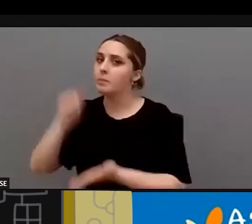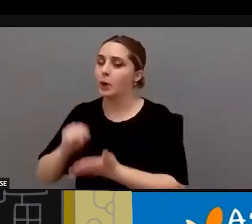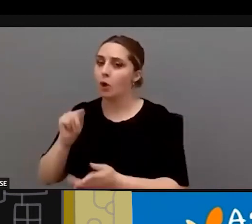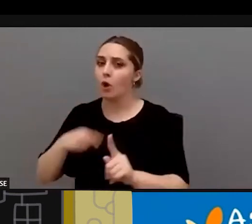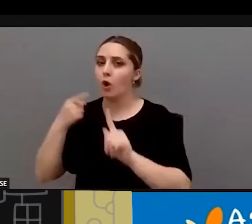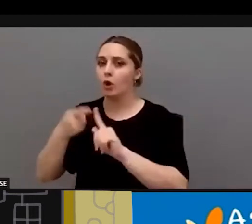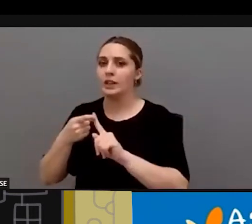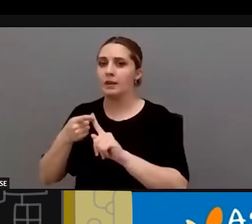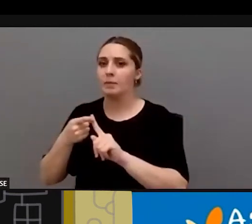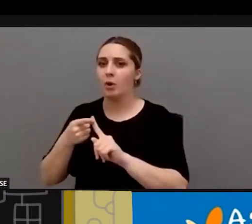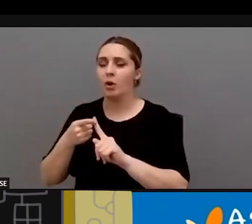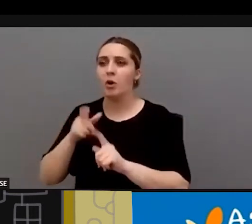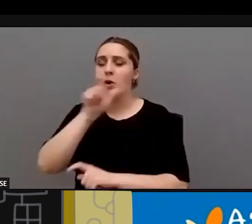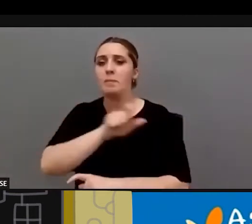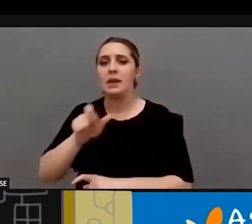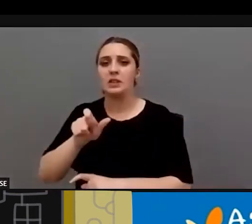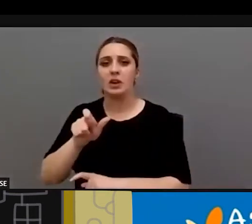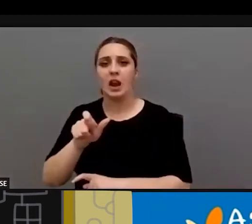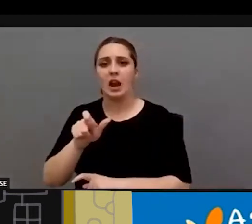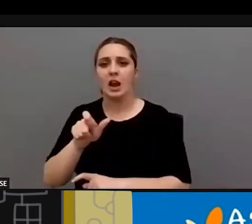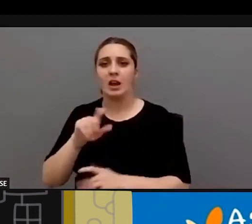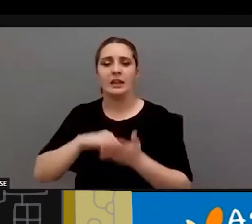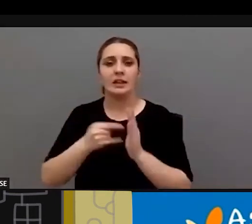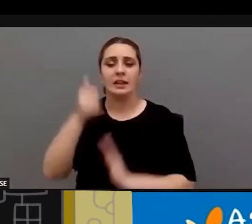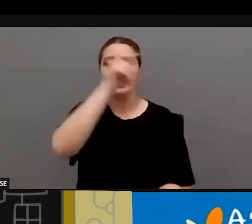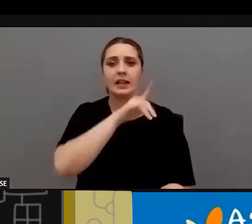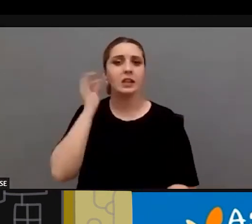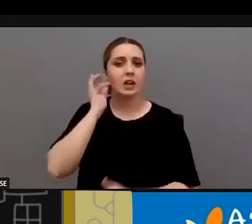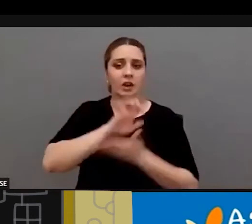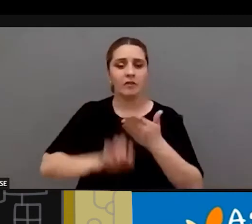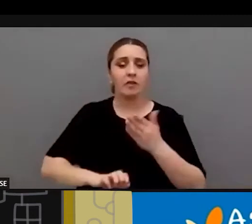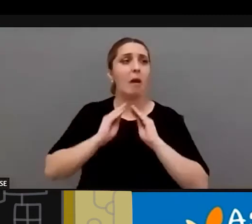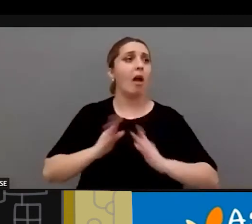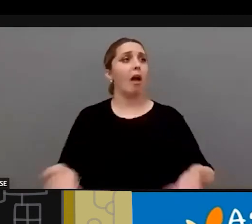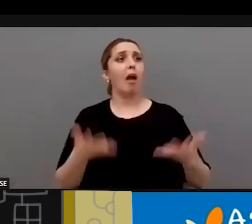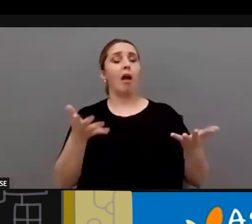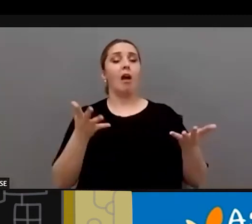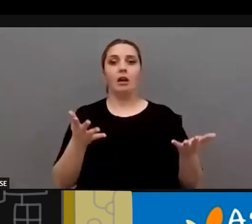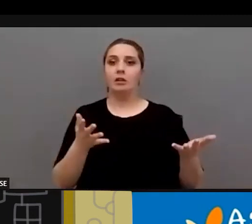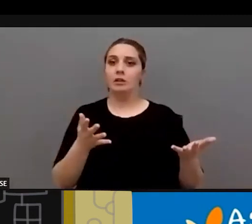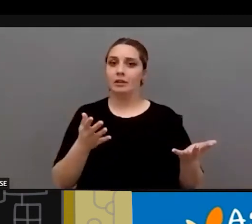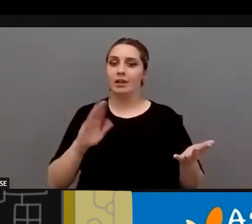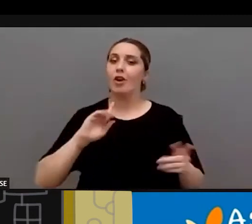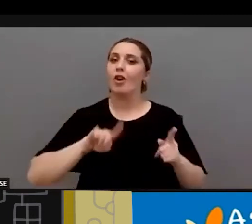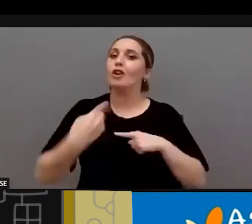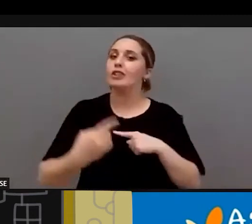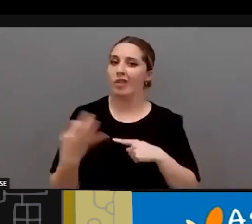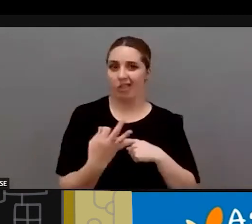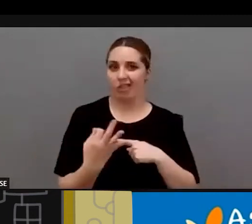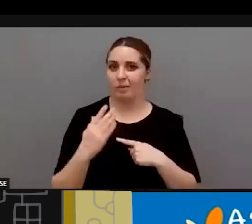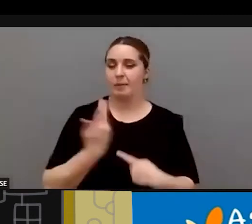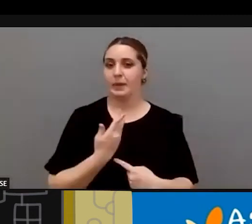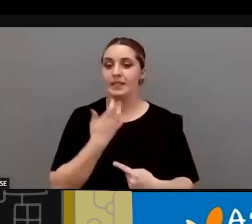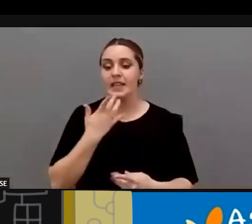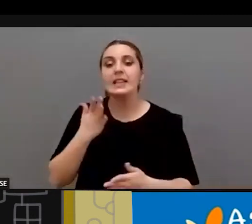gratis a ninguna persona técnico o técnica que emite este tipo de informes el emitir un informe donde haya una